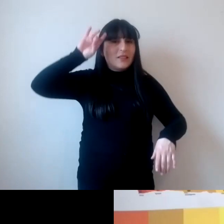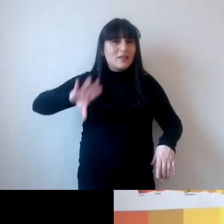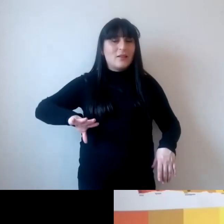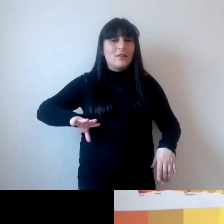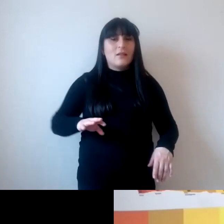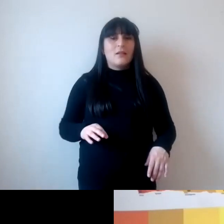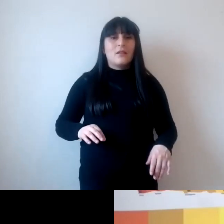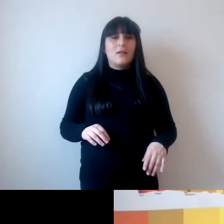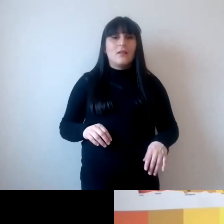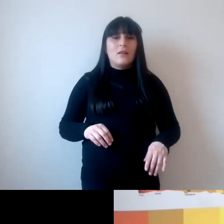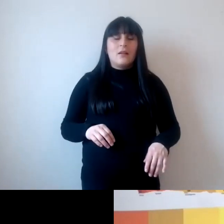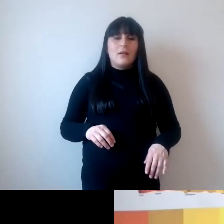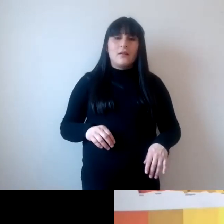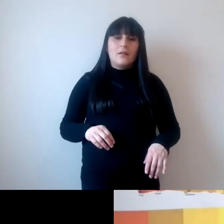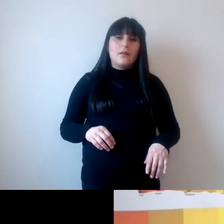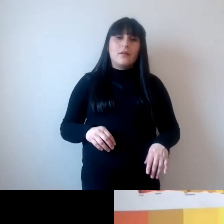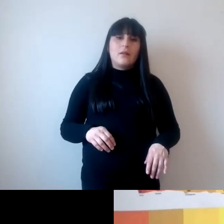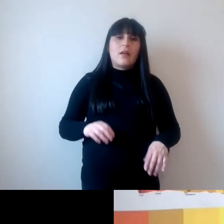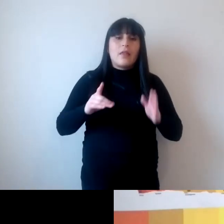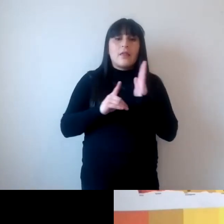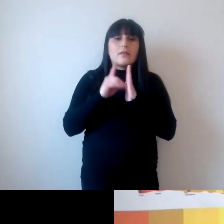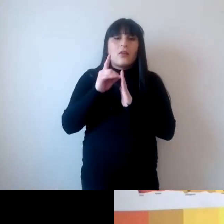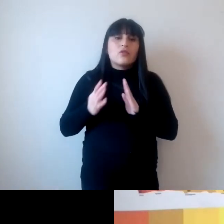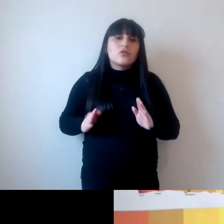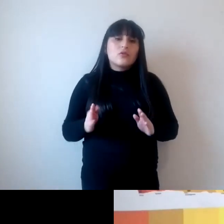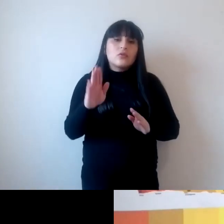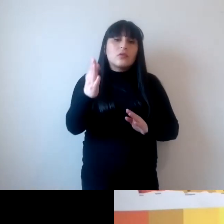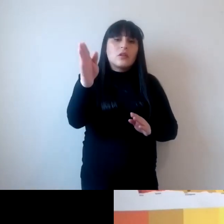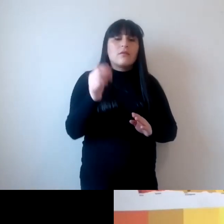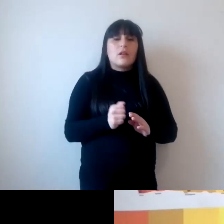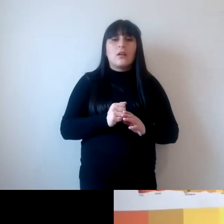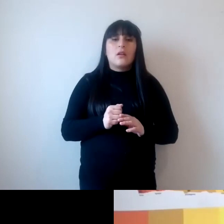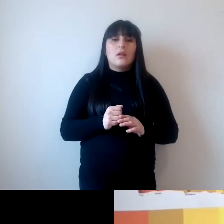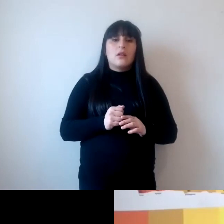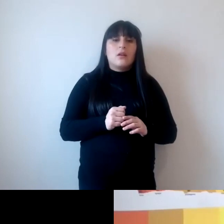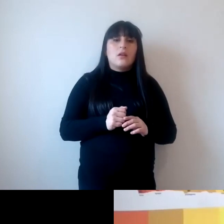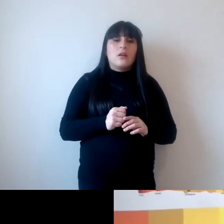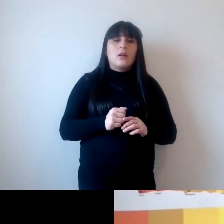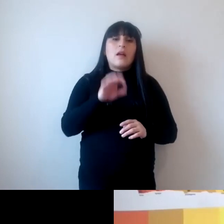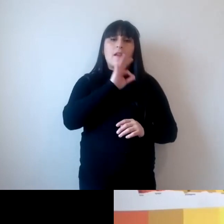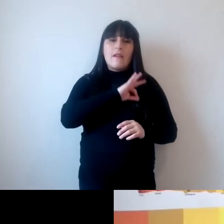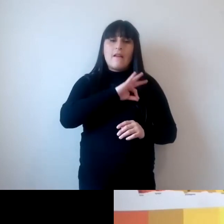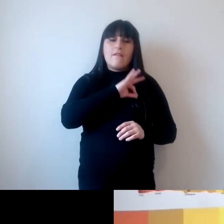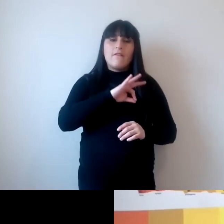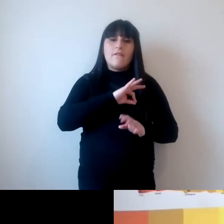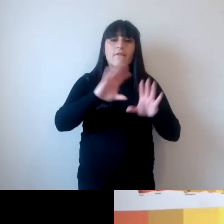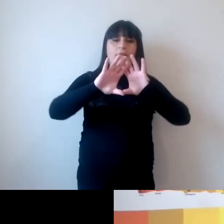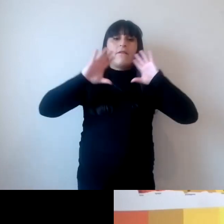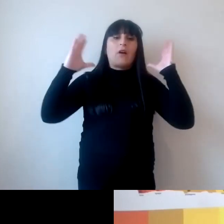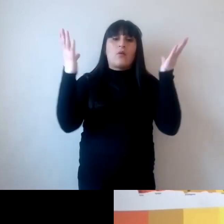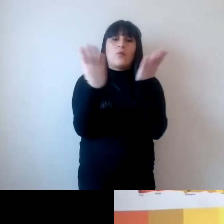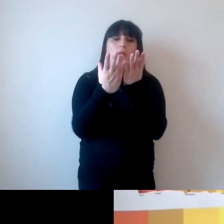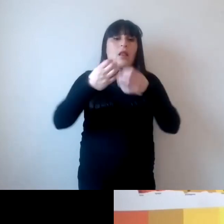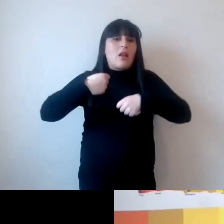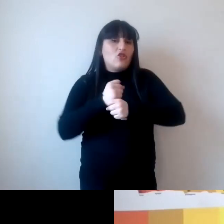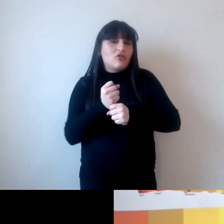el concepto de desarrollo sostenible fue creado cocinado en el banco mundial en los talleres del